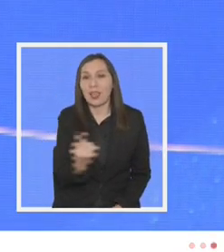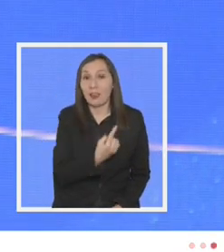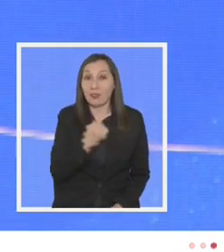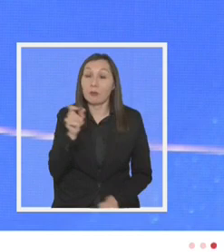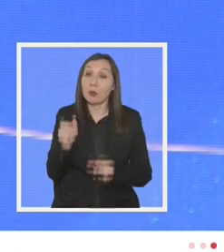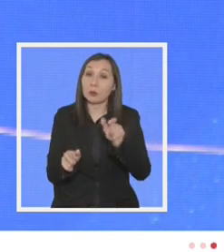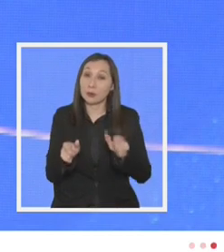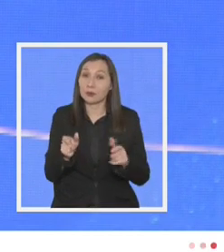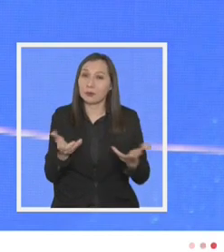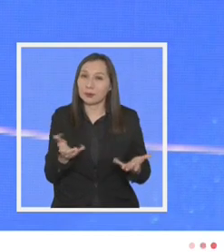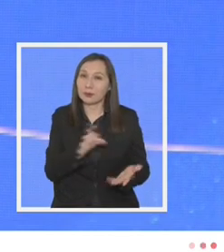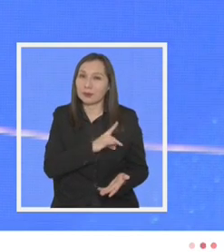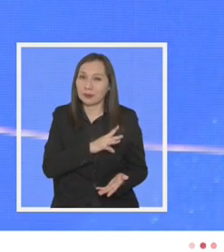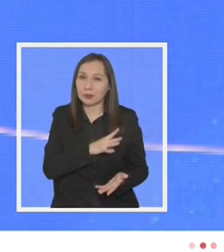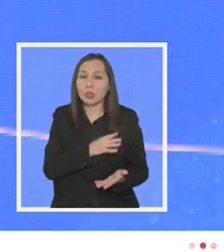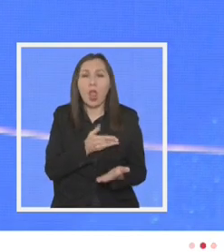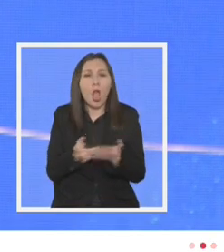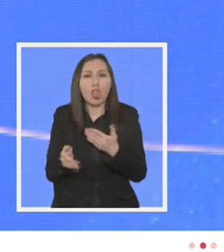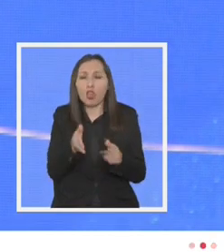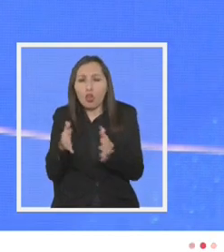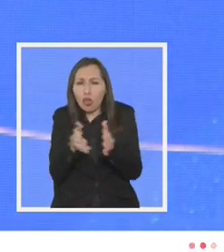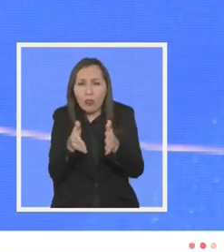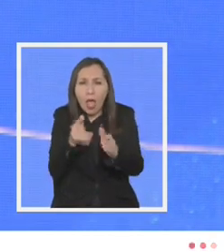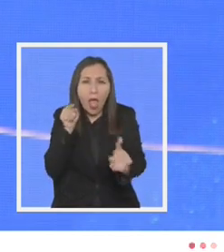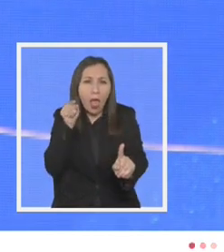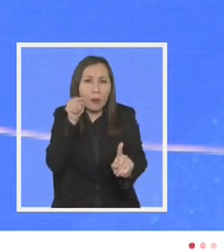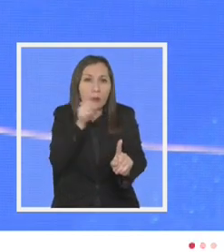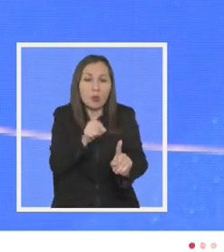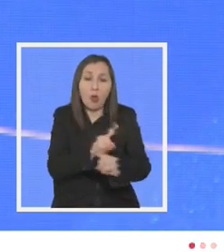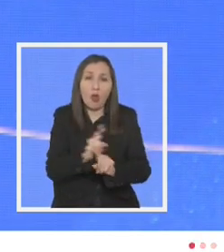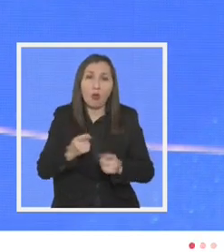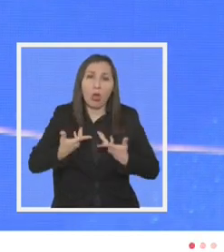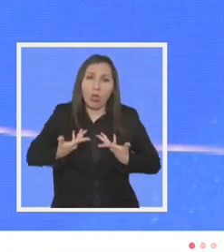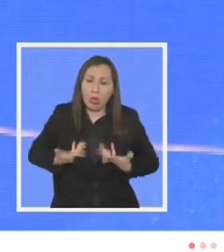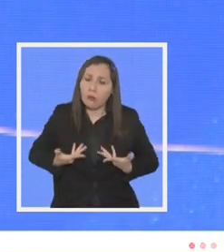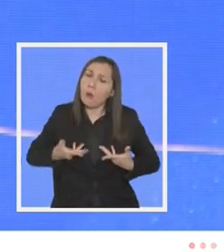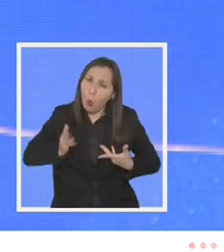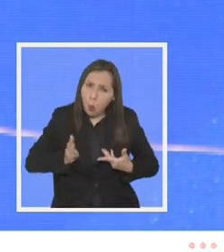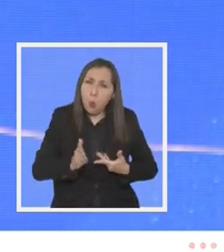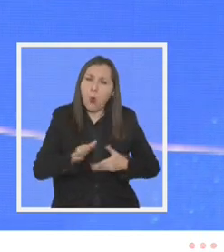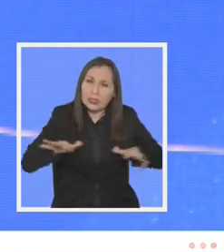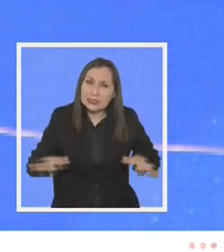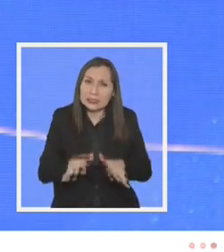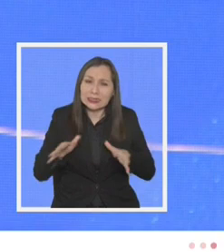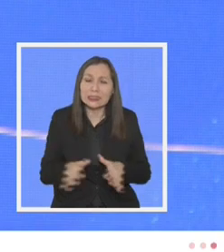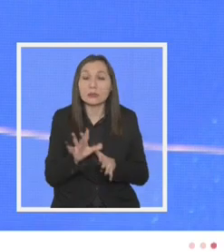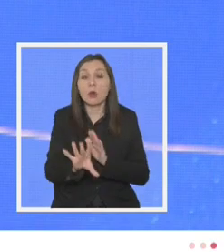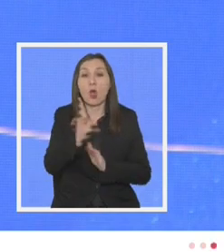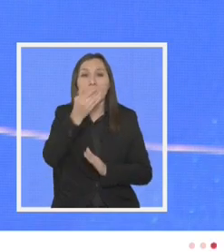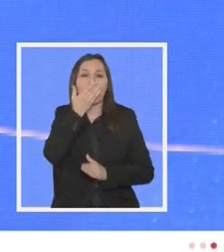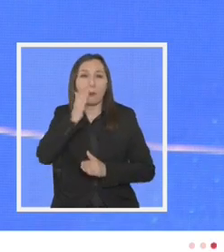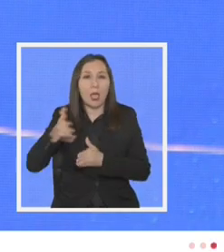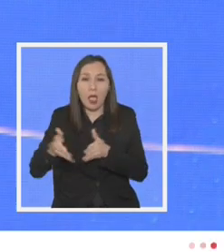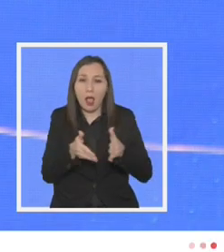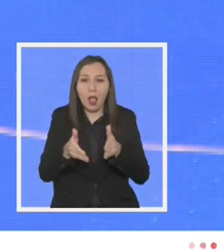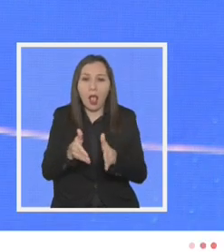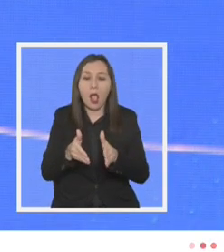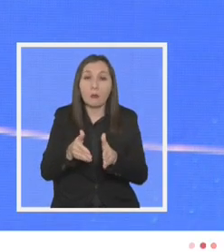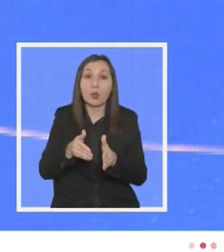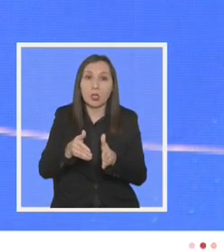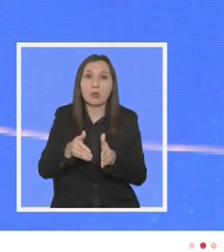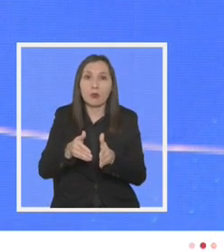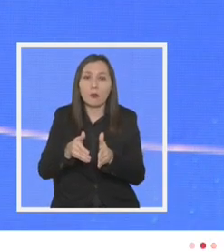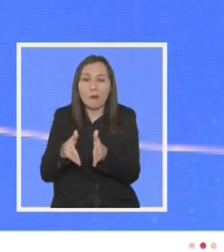compatriotas hacia dónde nos queremos dirigir y no vamos a cesar en nuestros esfuerzos en encontrar el mejor camino y